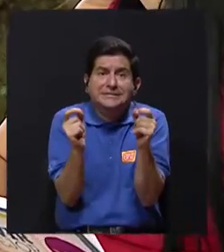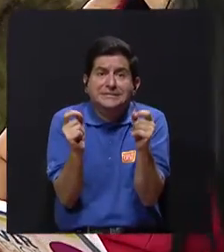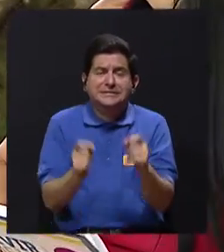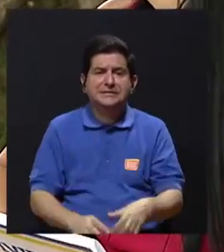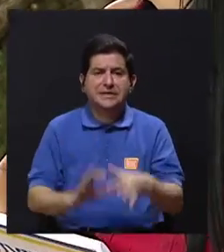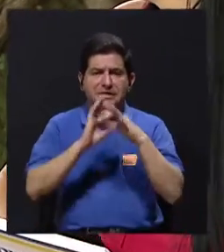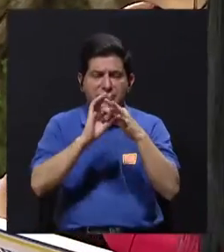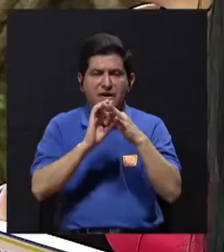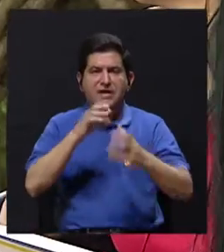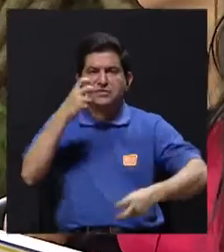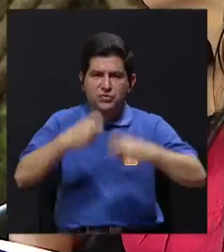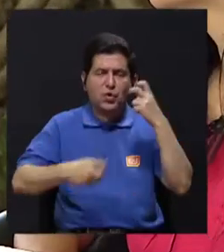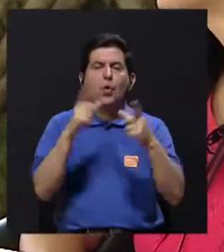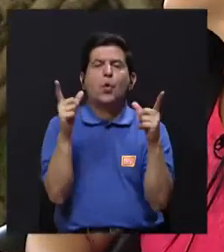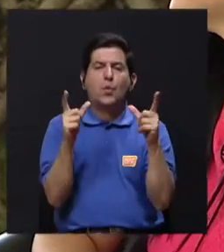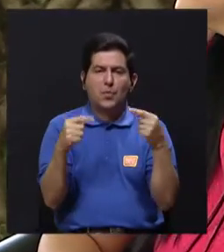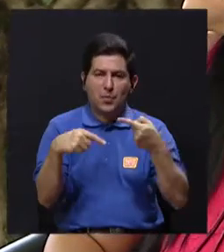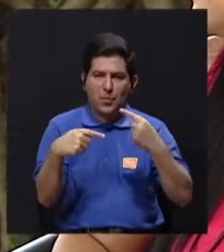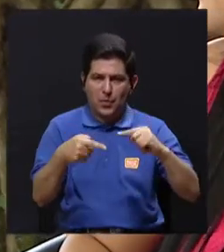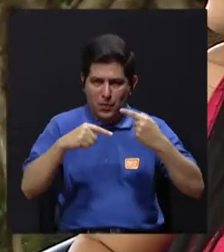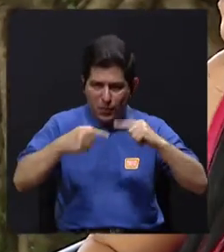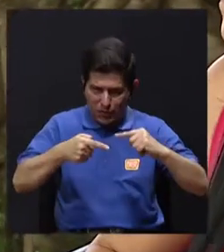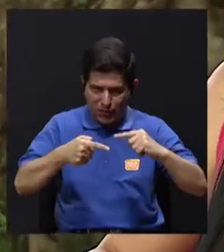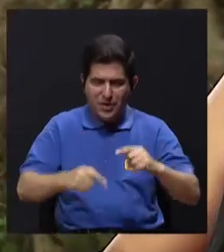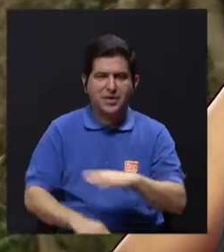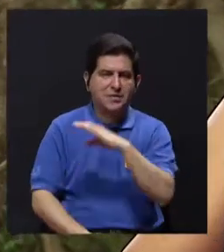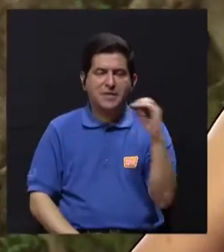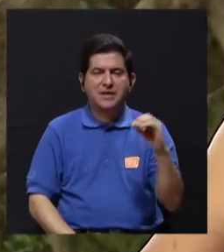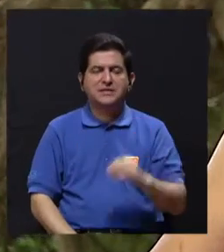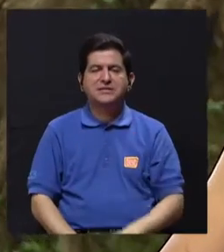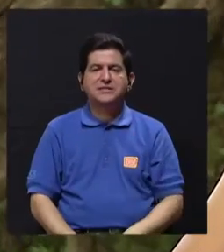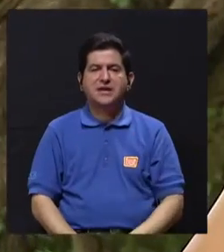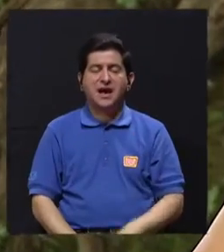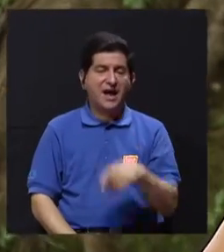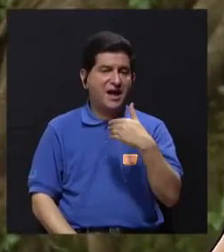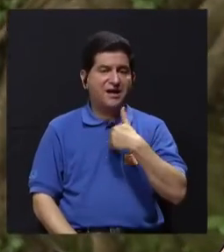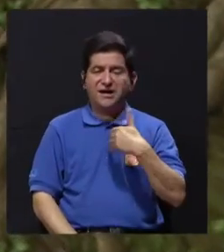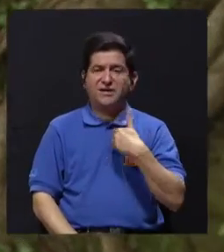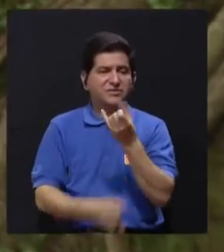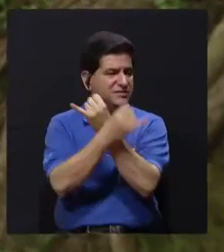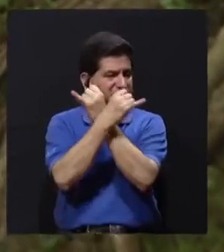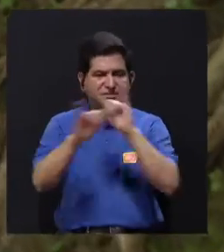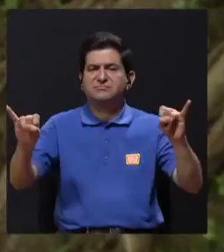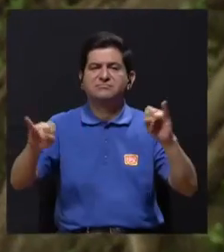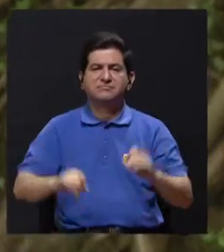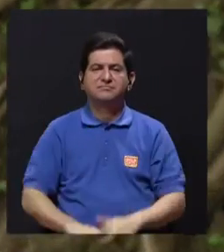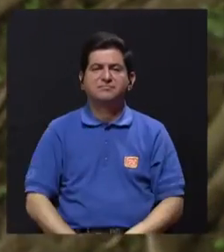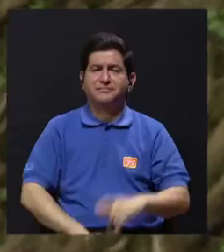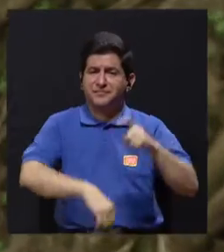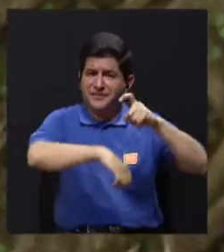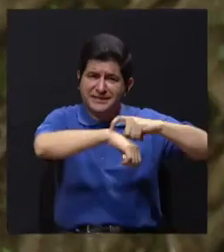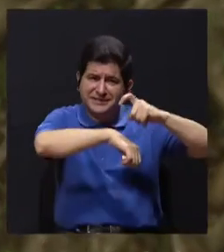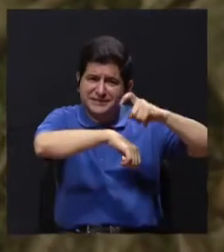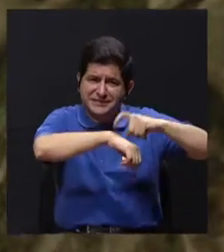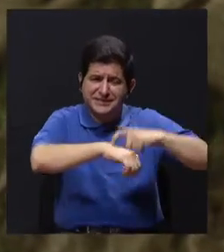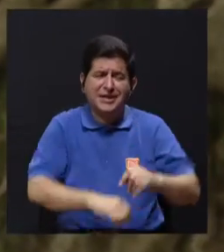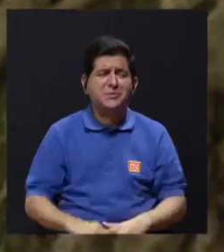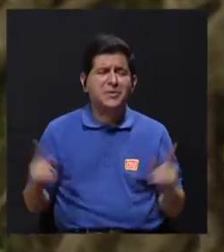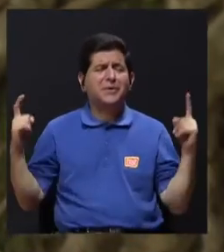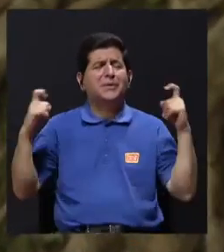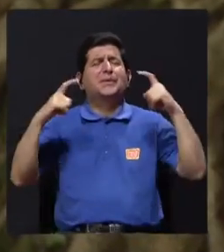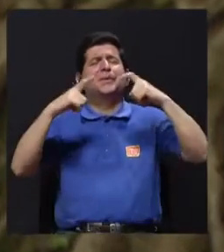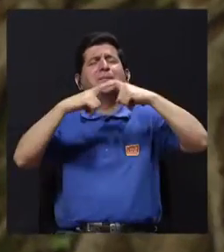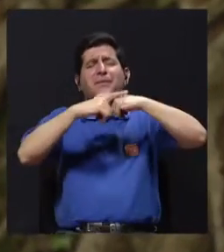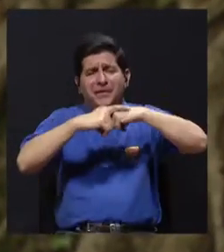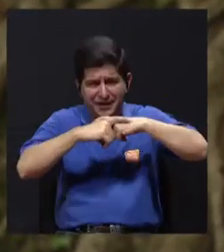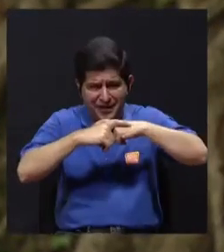porque es una situación relacionada con problemas de dolor, y también a perder la independencia. Es una etapa muy